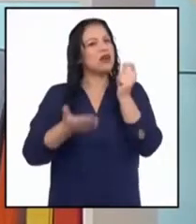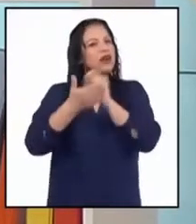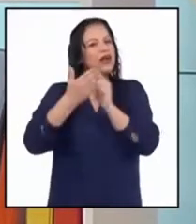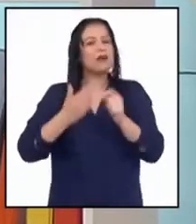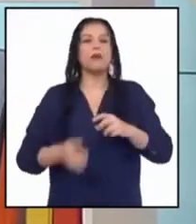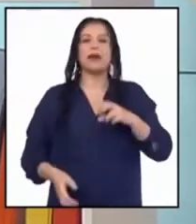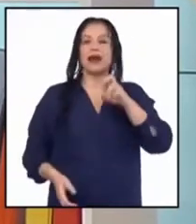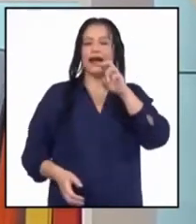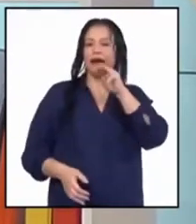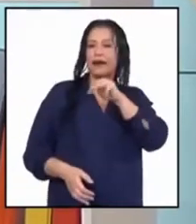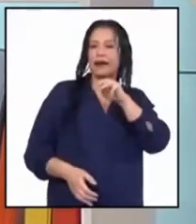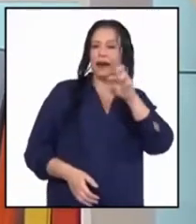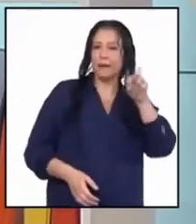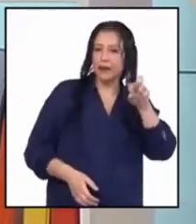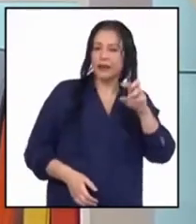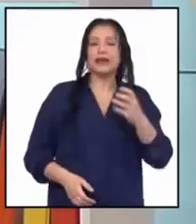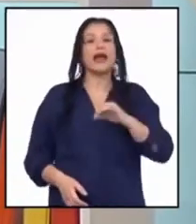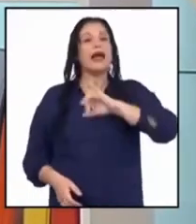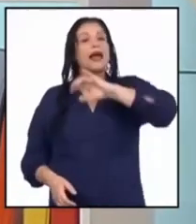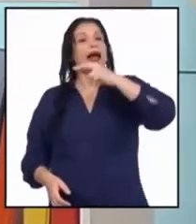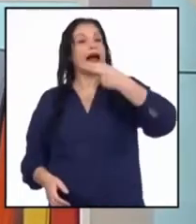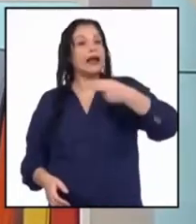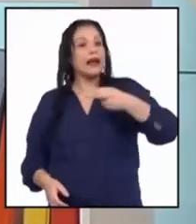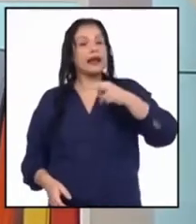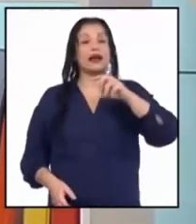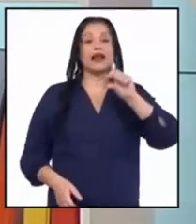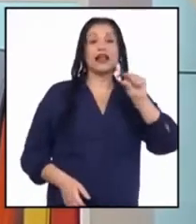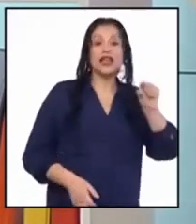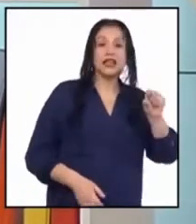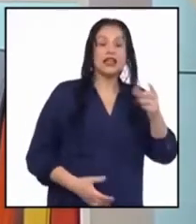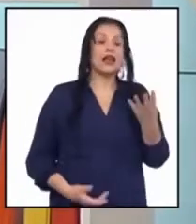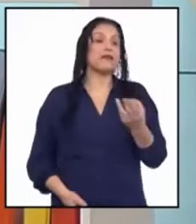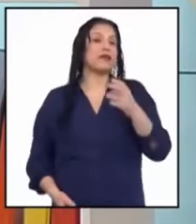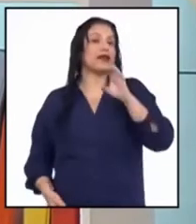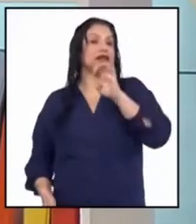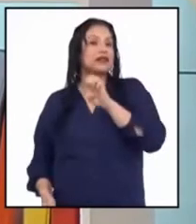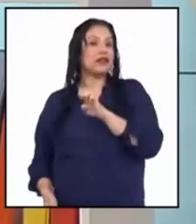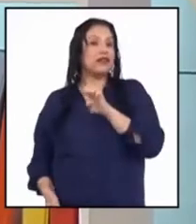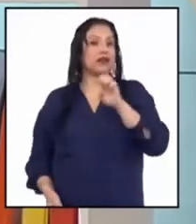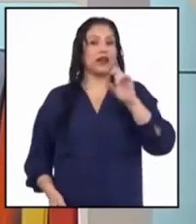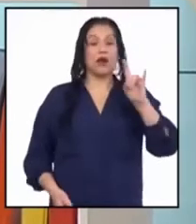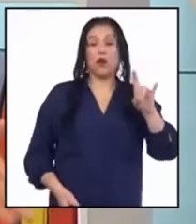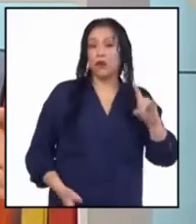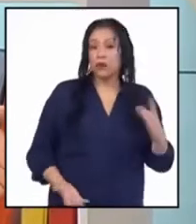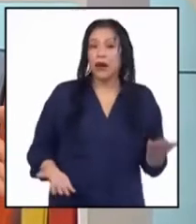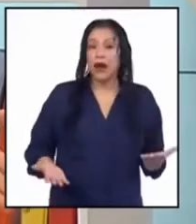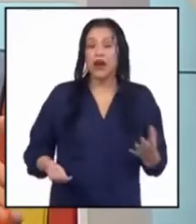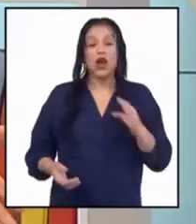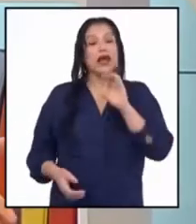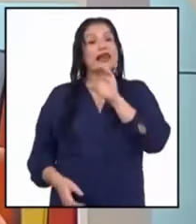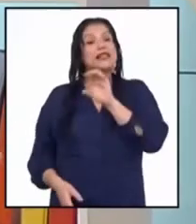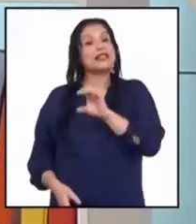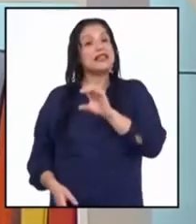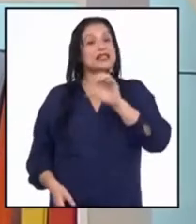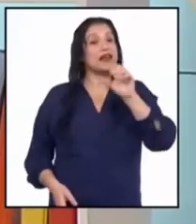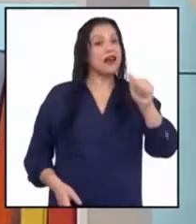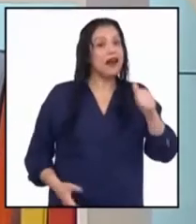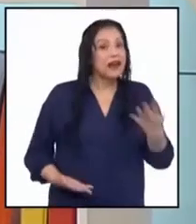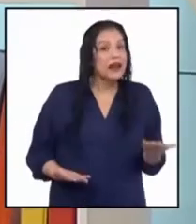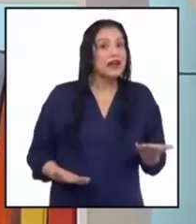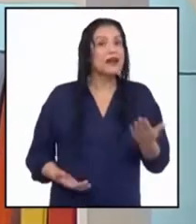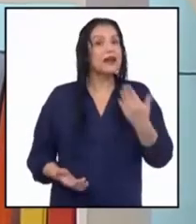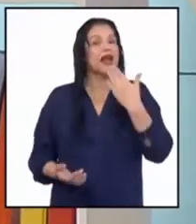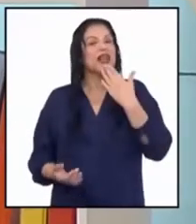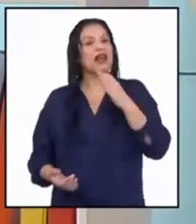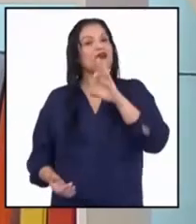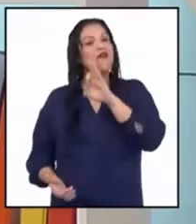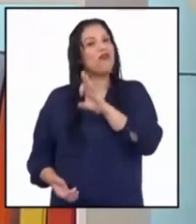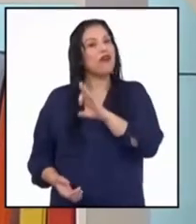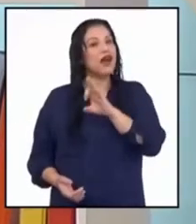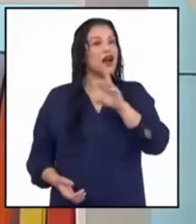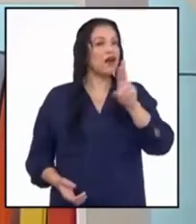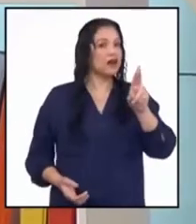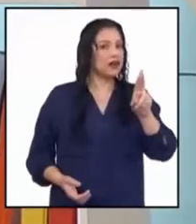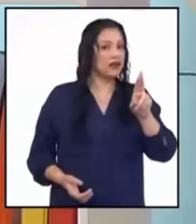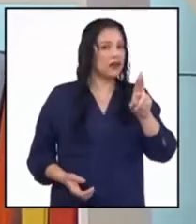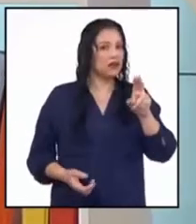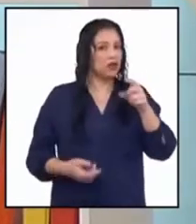Henry Guillén, Stefano de la Torre Bueno, Estefanía Urbano, César Araníbar y Franco Rengif.